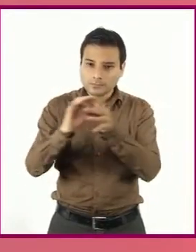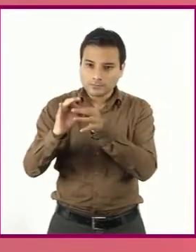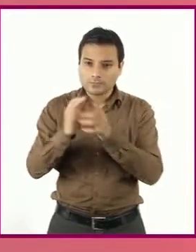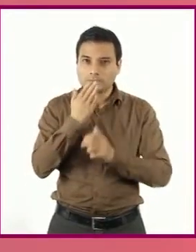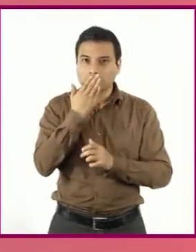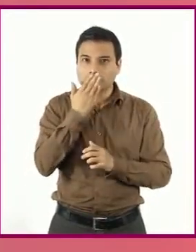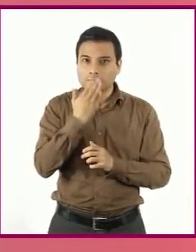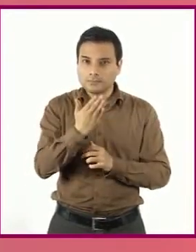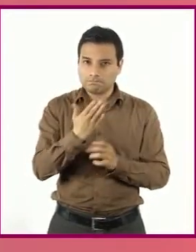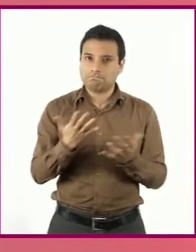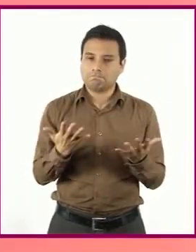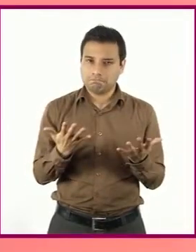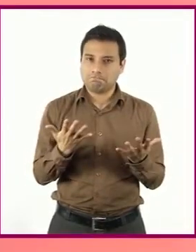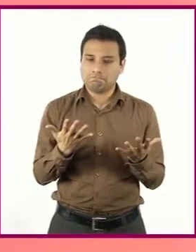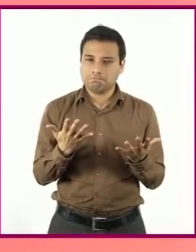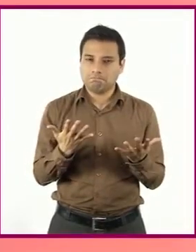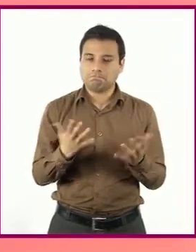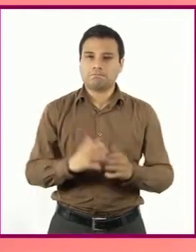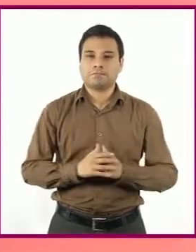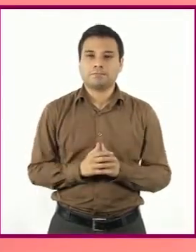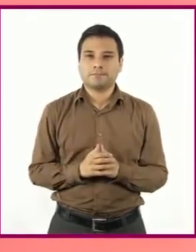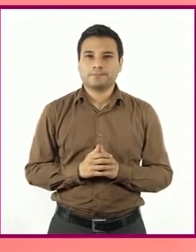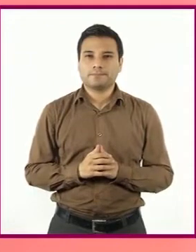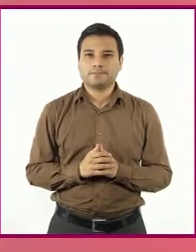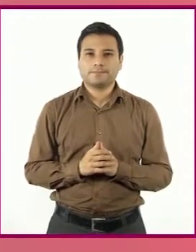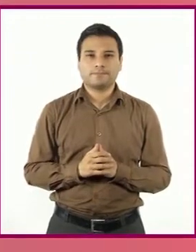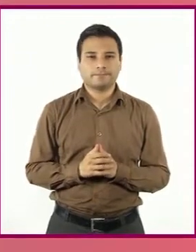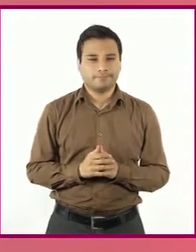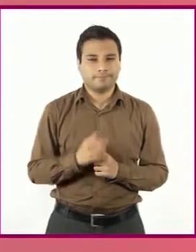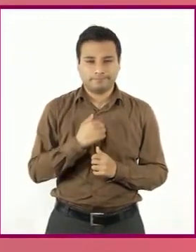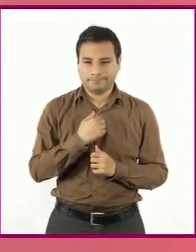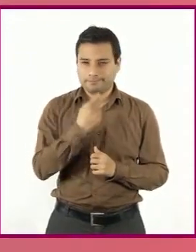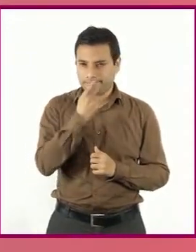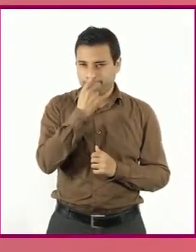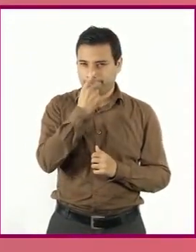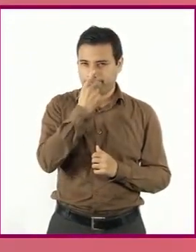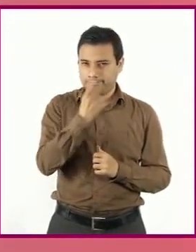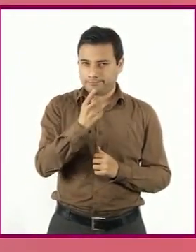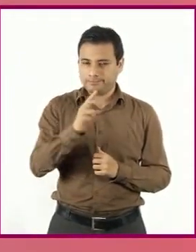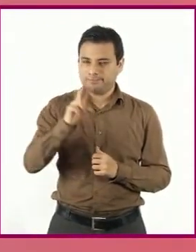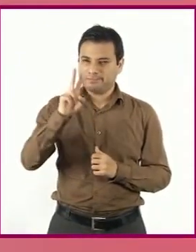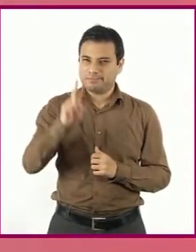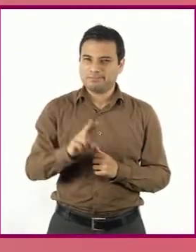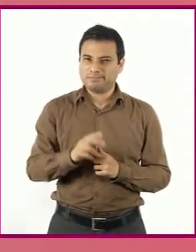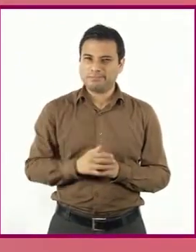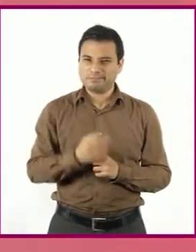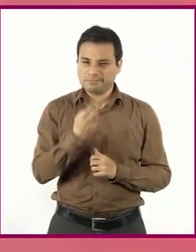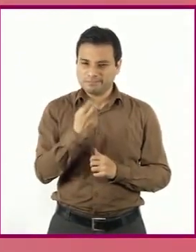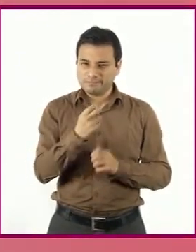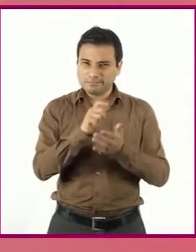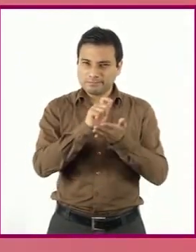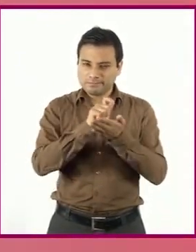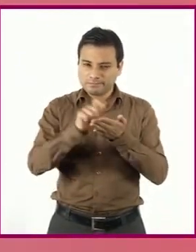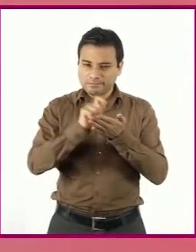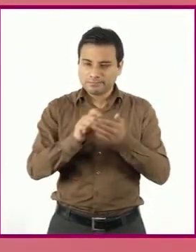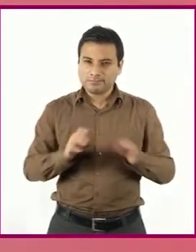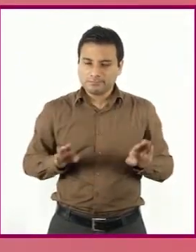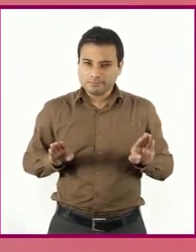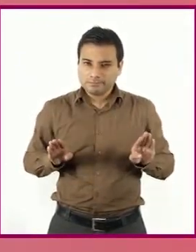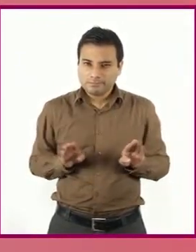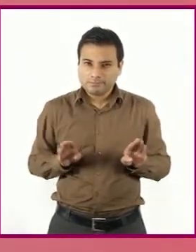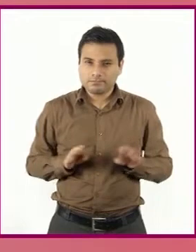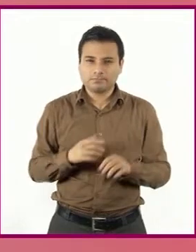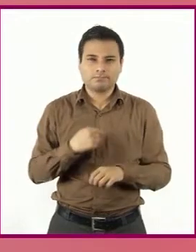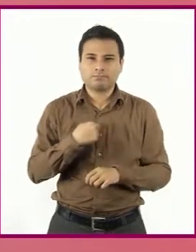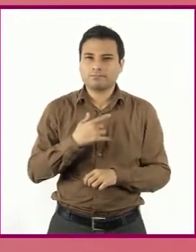que van apareciendo los demás personajes. Aunque siendo sincero, el estilo de la narración también me causó una sensación